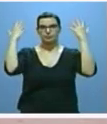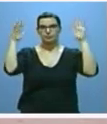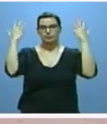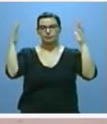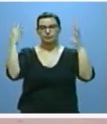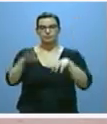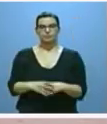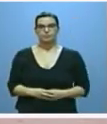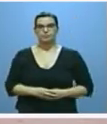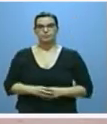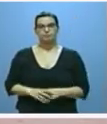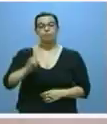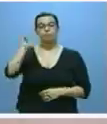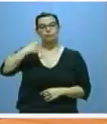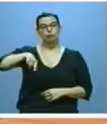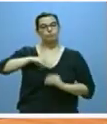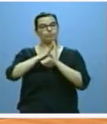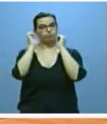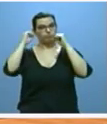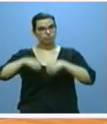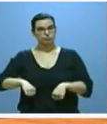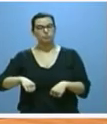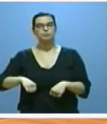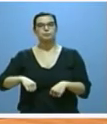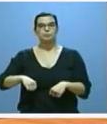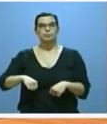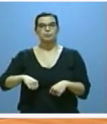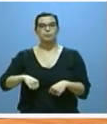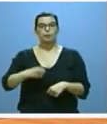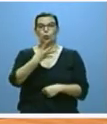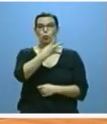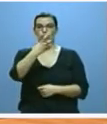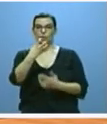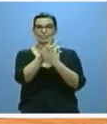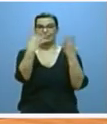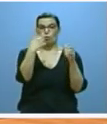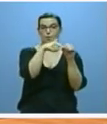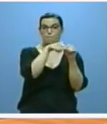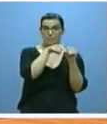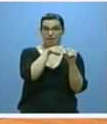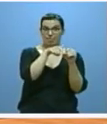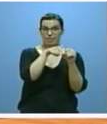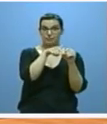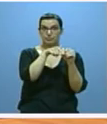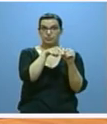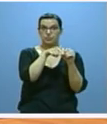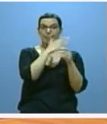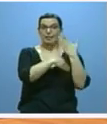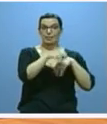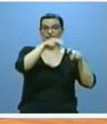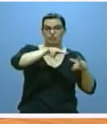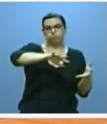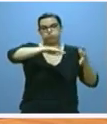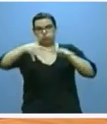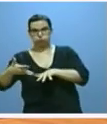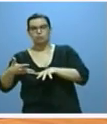Hemos pactado además la conversión de otras 419 plazas de personas válidas en